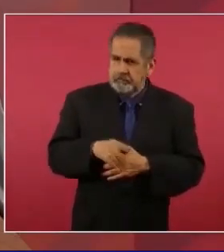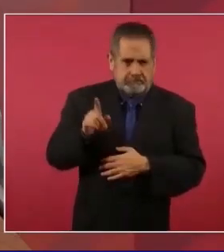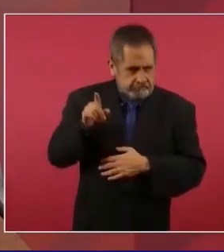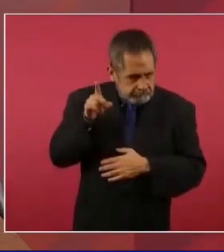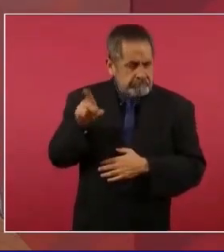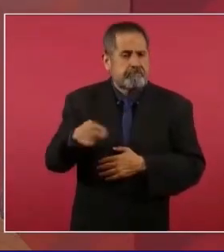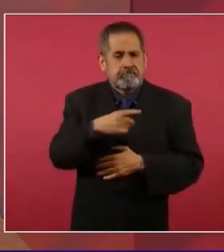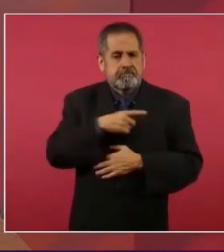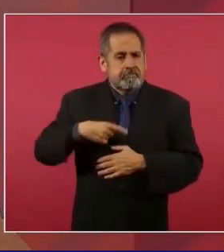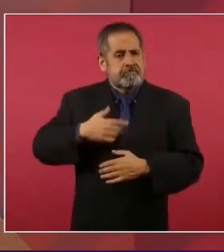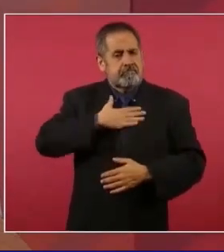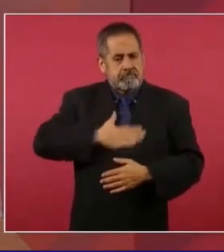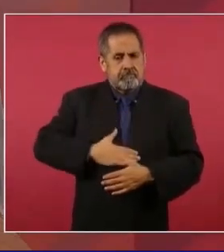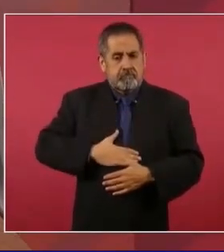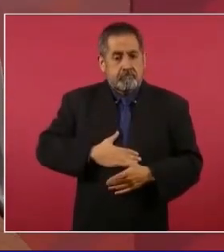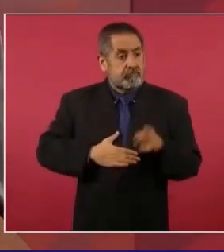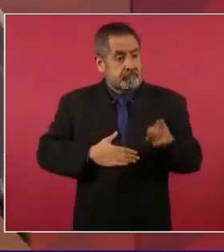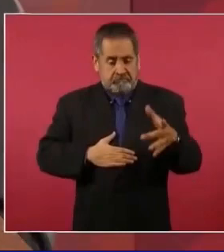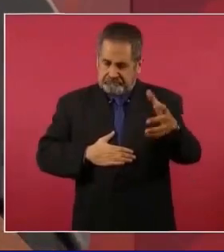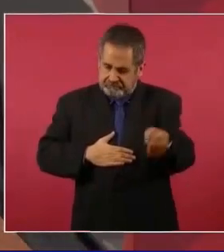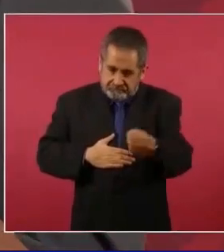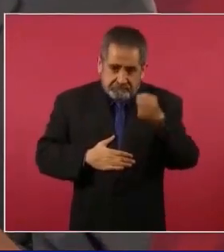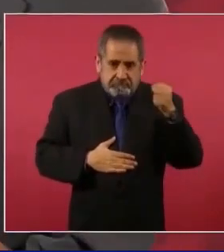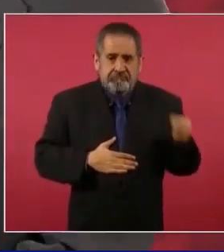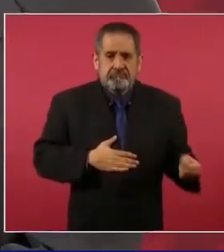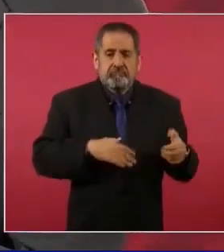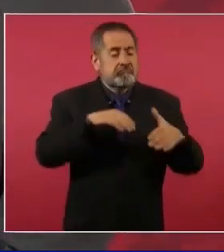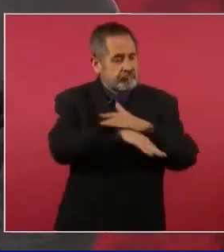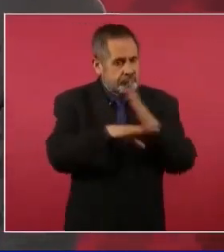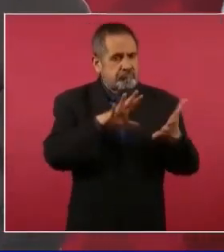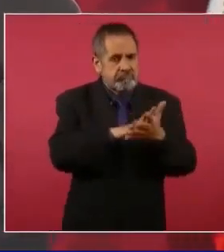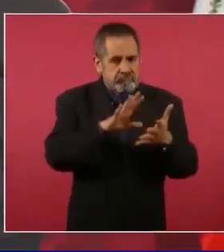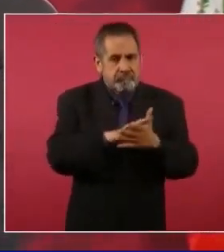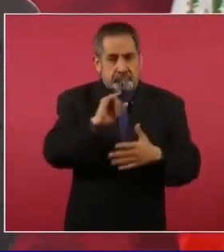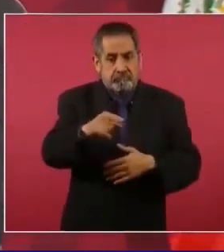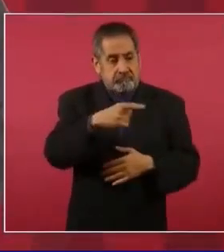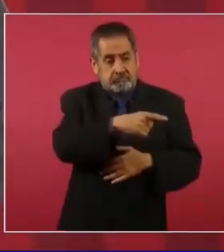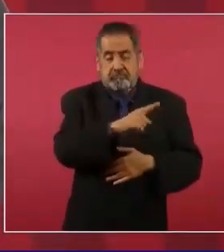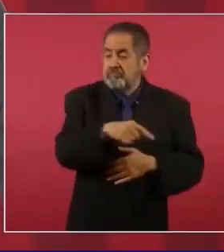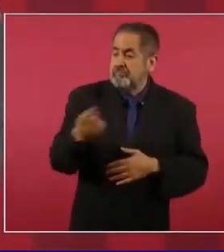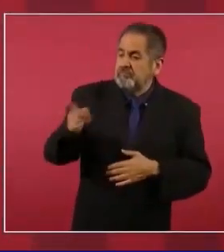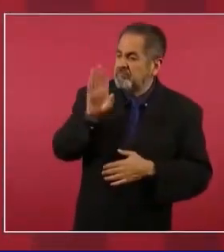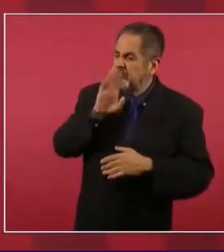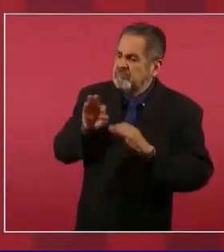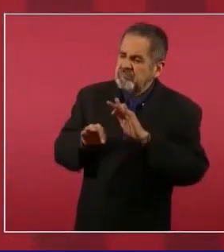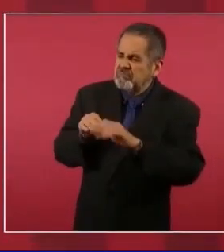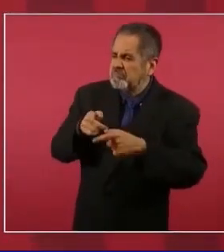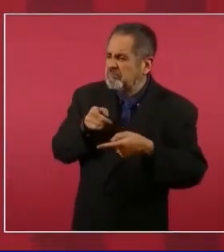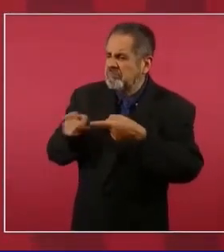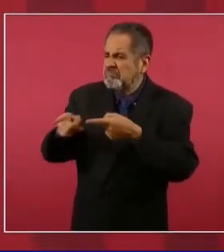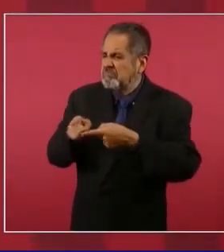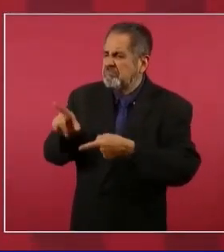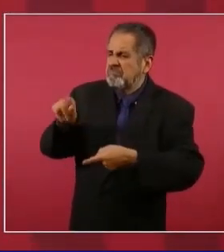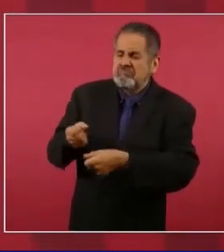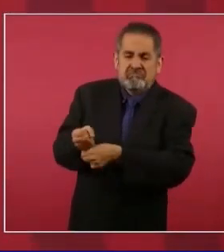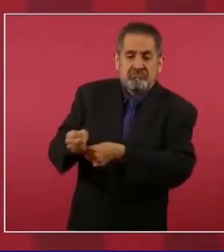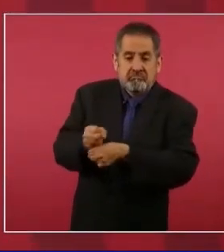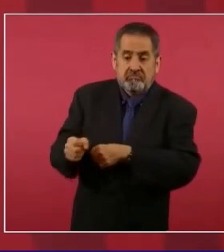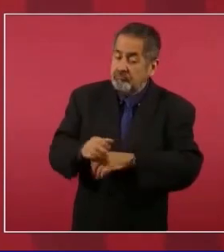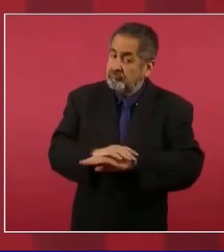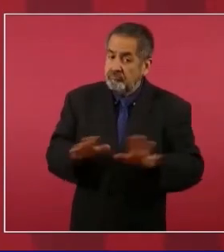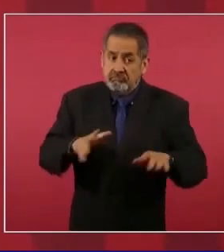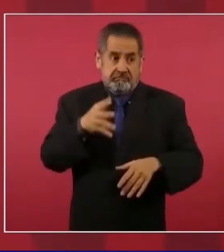Y fue a la cárcel un cacique por mal trato, porque los llevaban